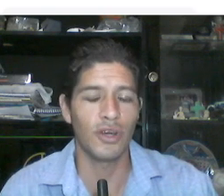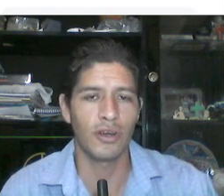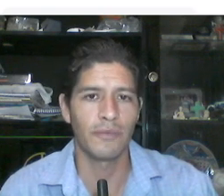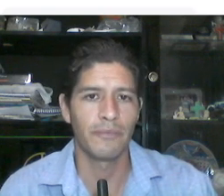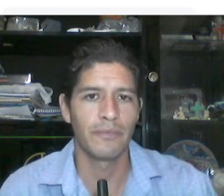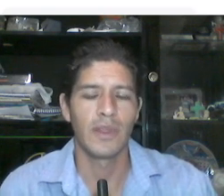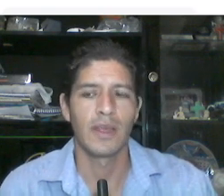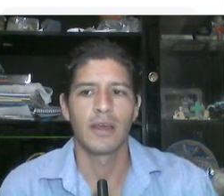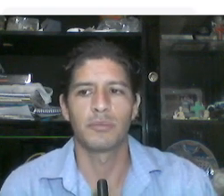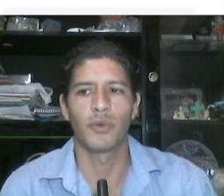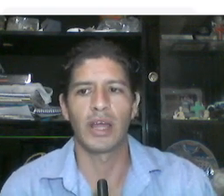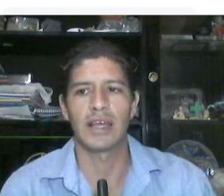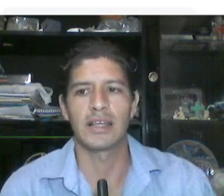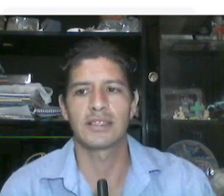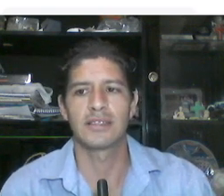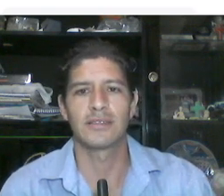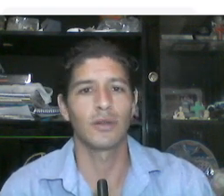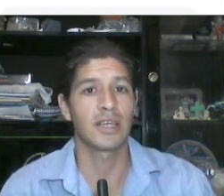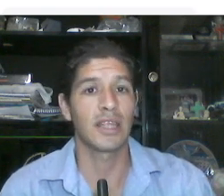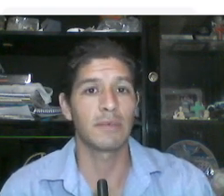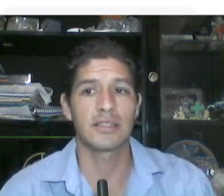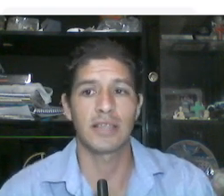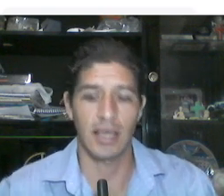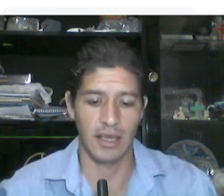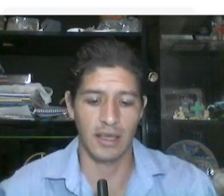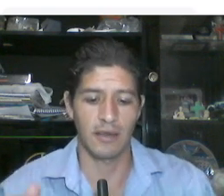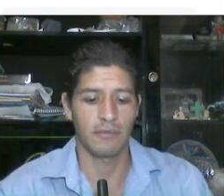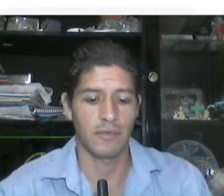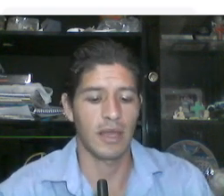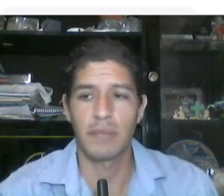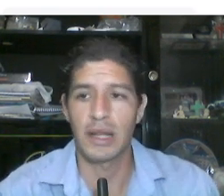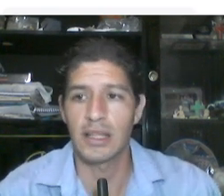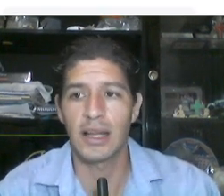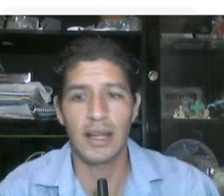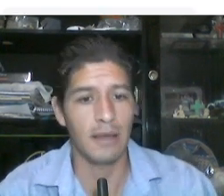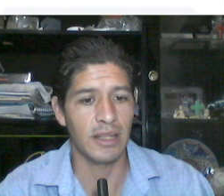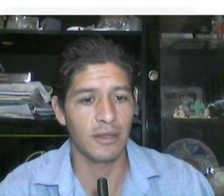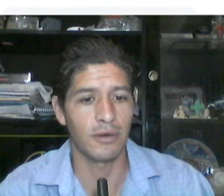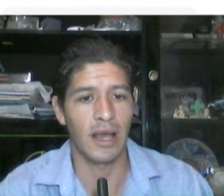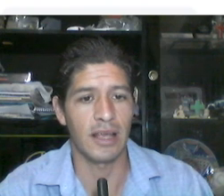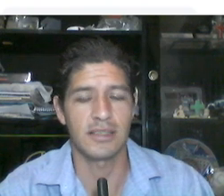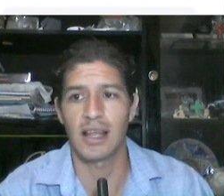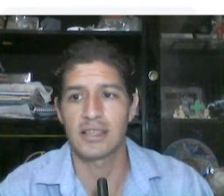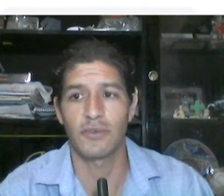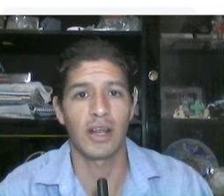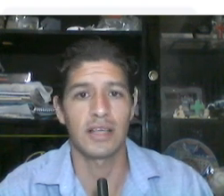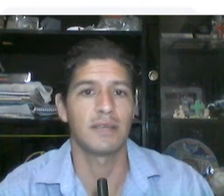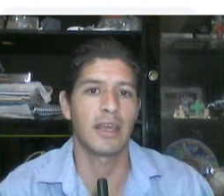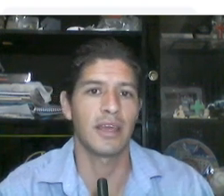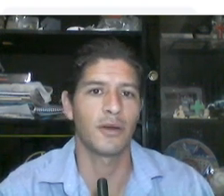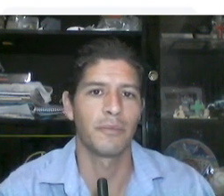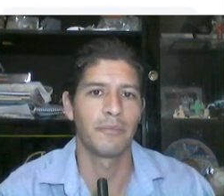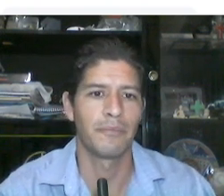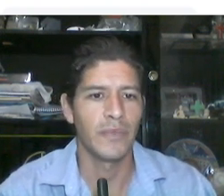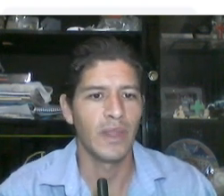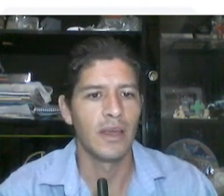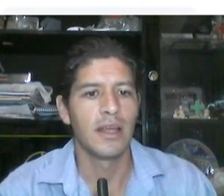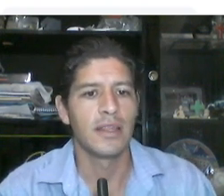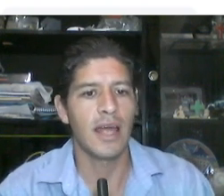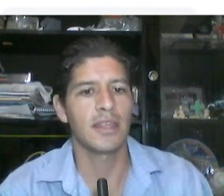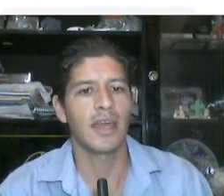corrupción pues no les queda más que emprender el camino hacia las afueras de méxico